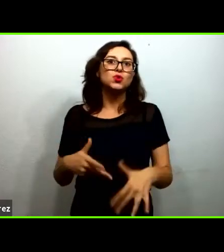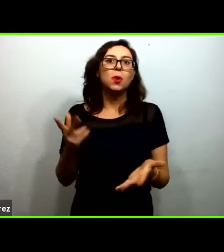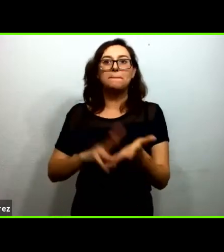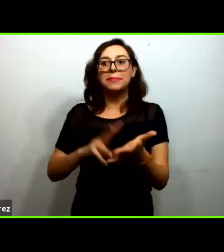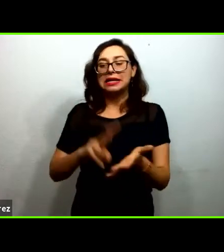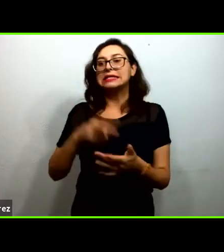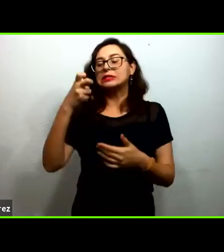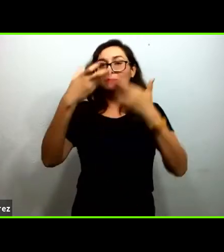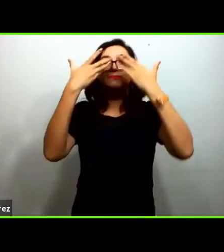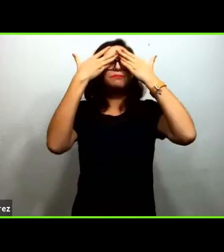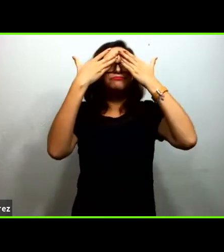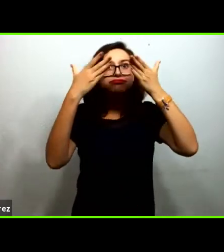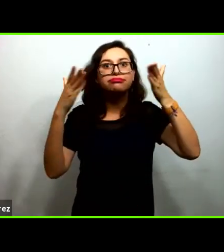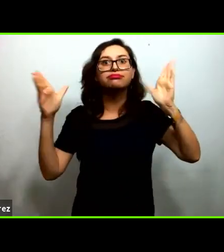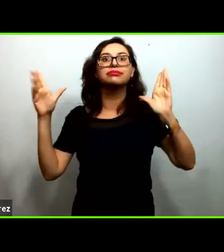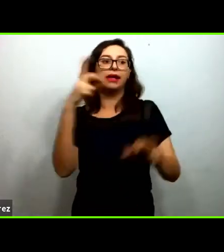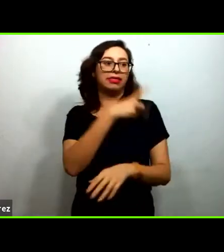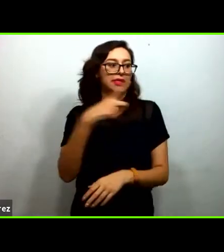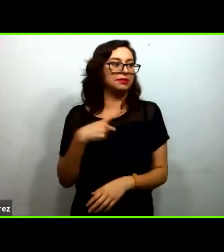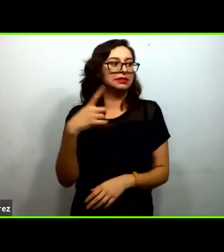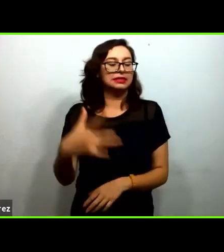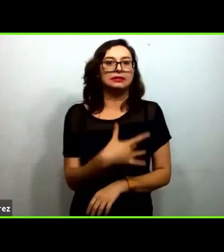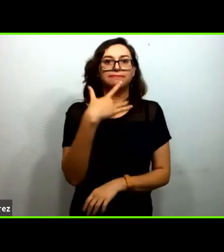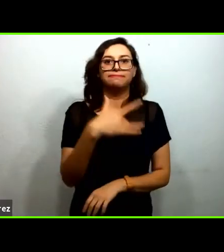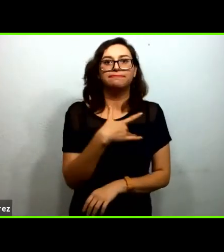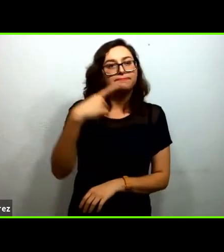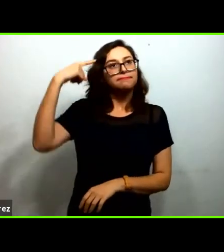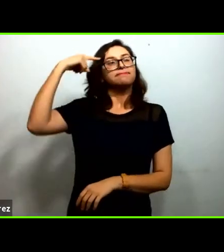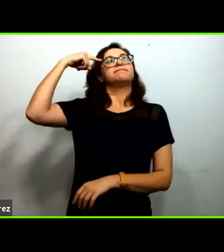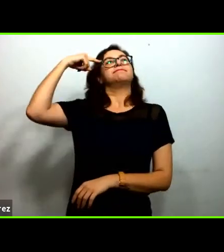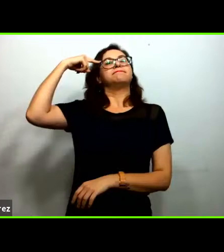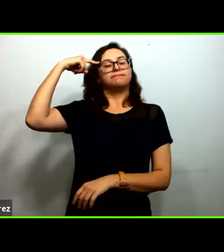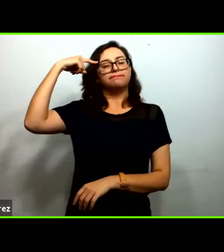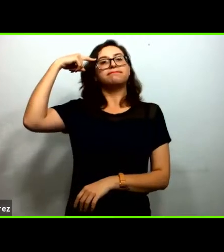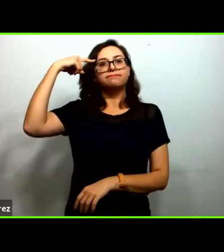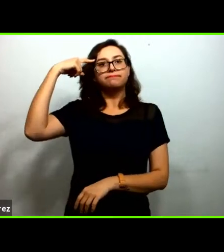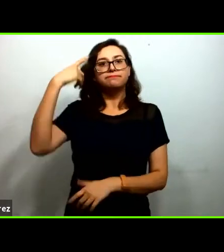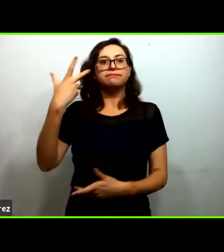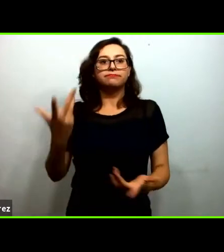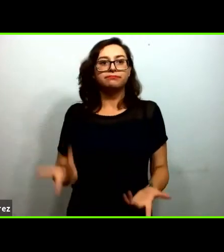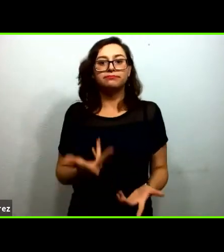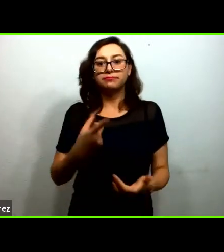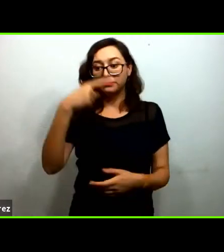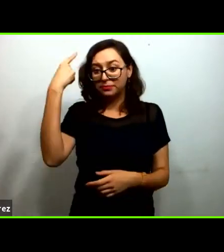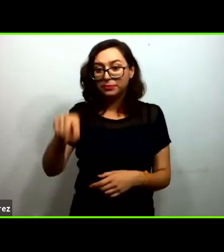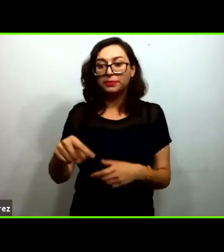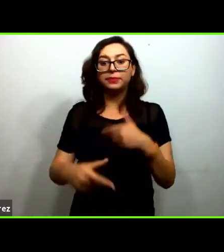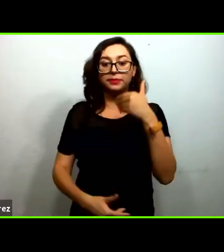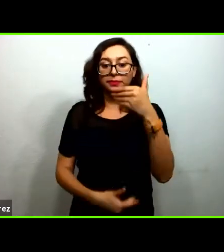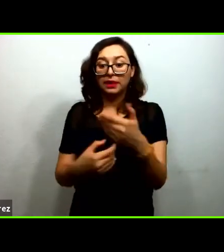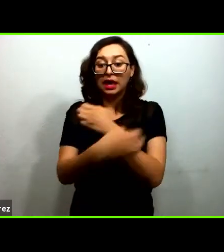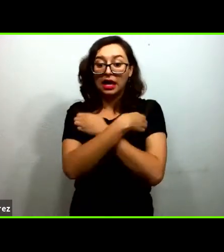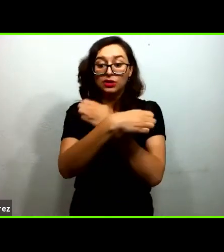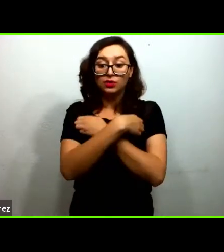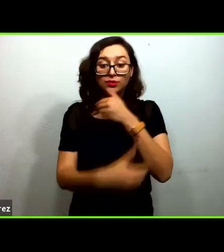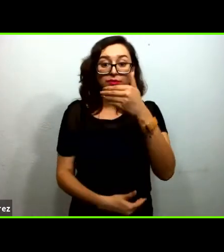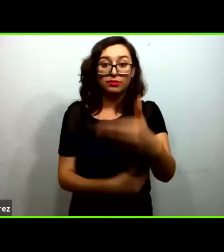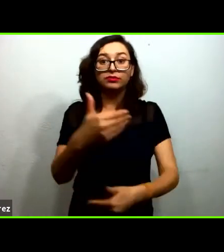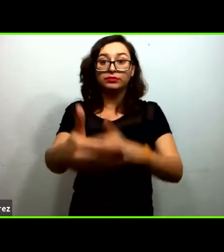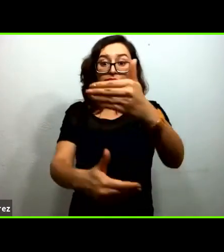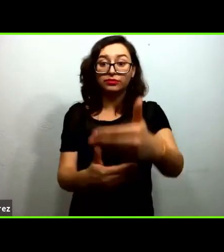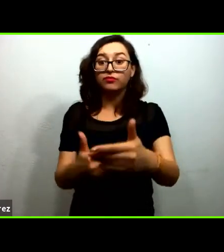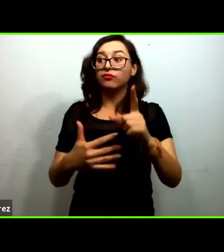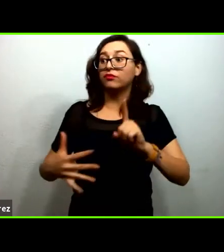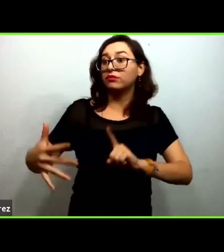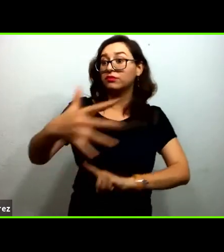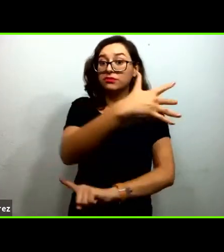mirada tenemos que sensibilizarnos tenemos que ser conscientes de que para poder echar a andar la educación en este contexto